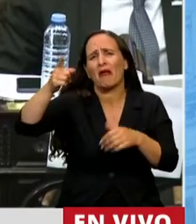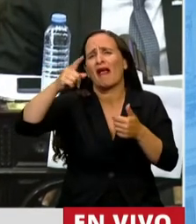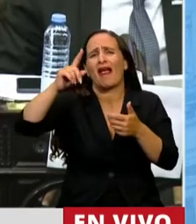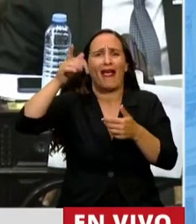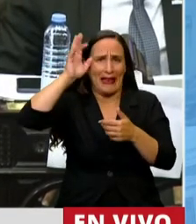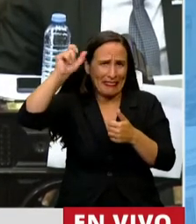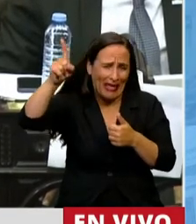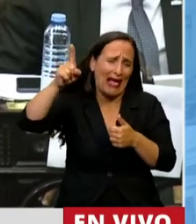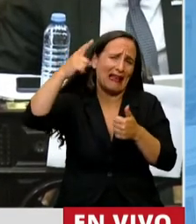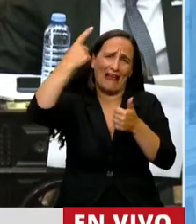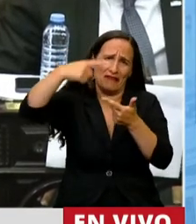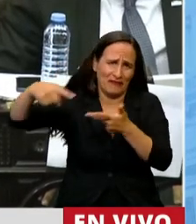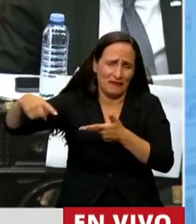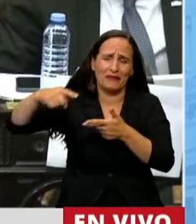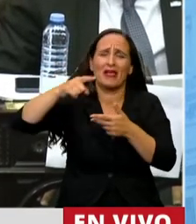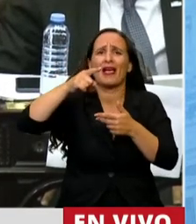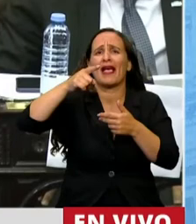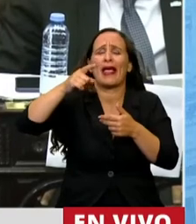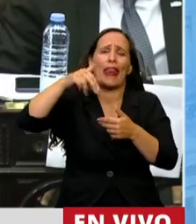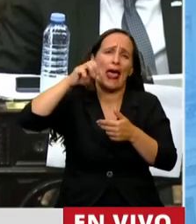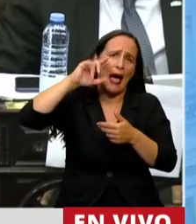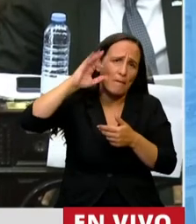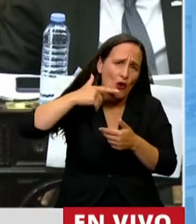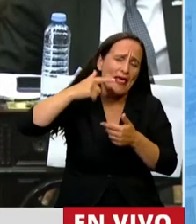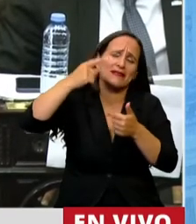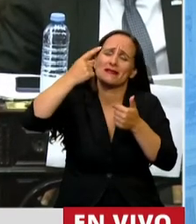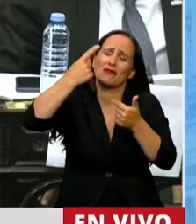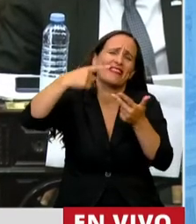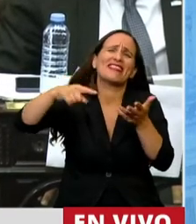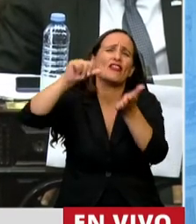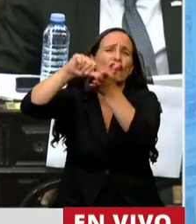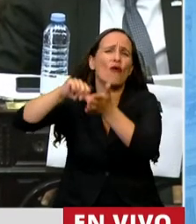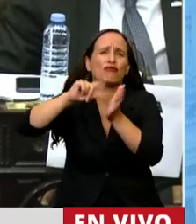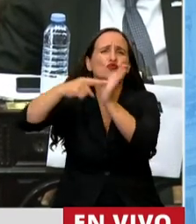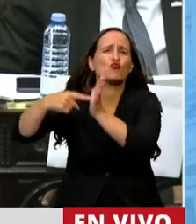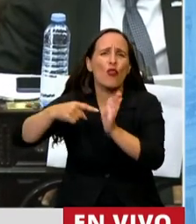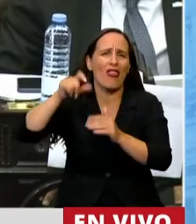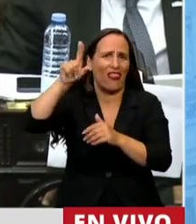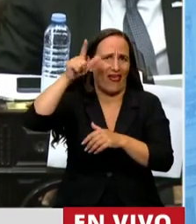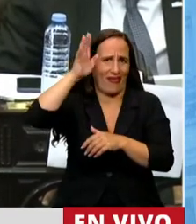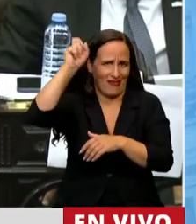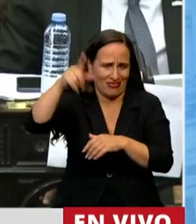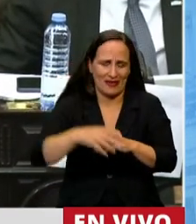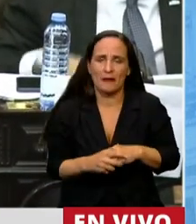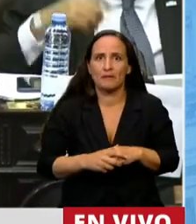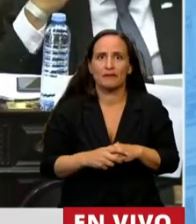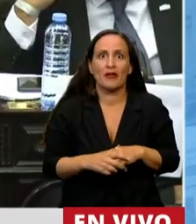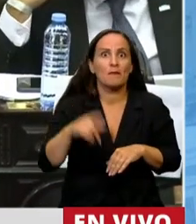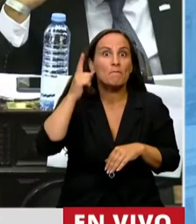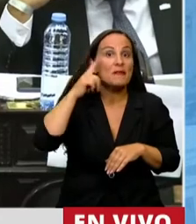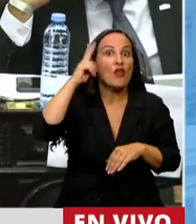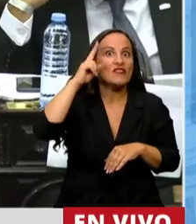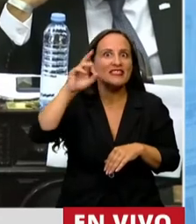Florencia, el San Carlo de Nápoles, la Escala de Milán. En 1907, en la cumbre de